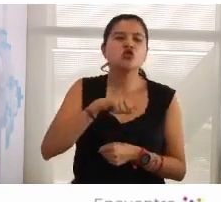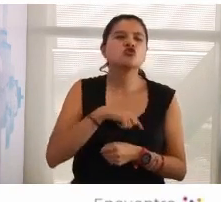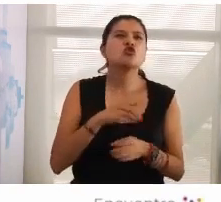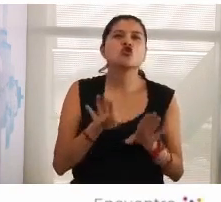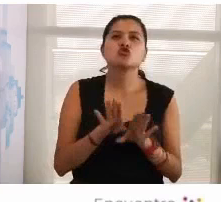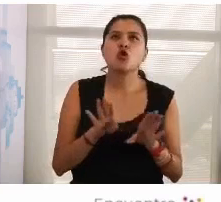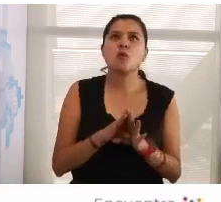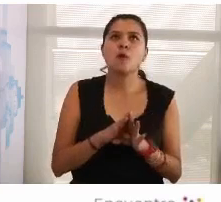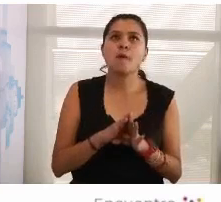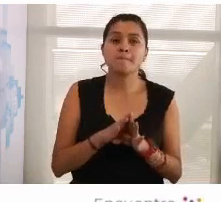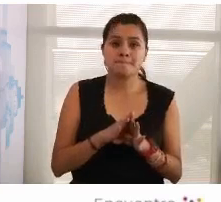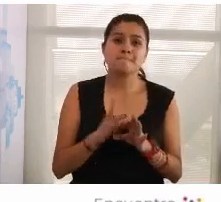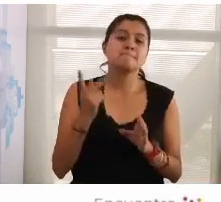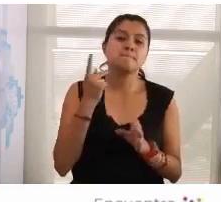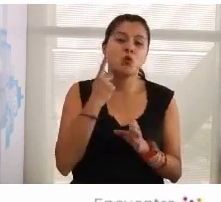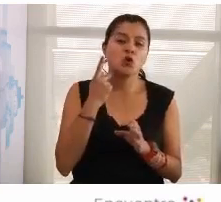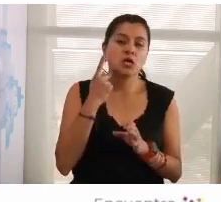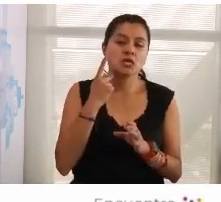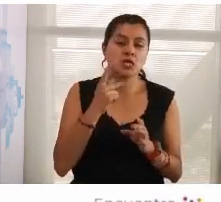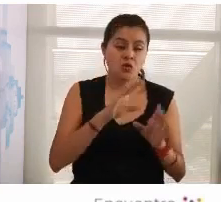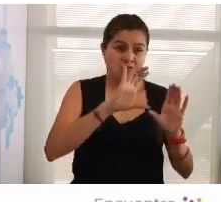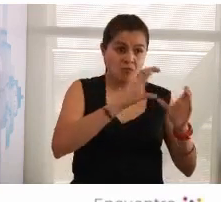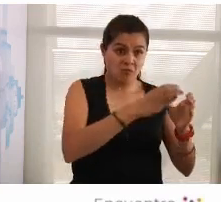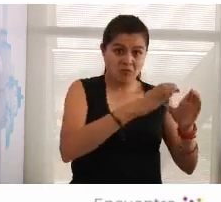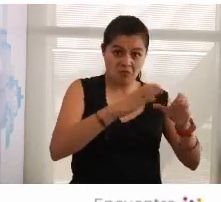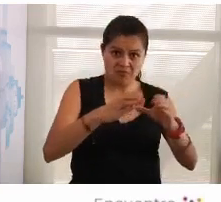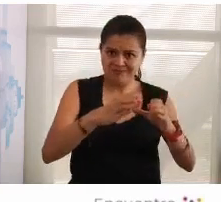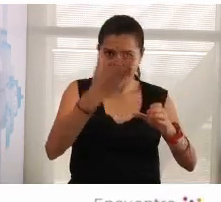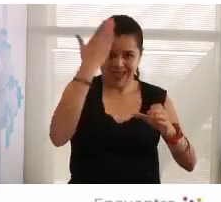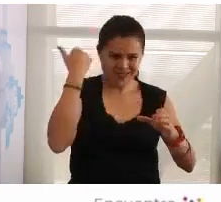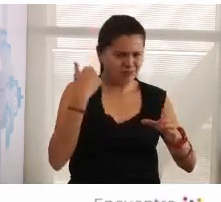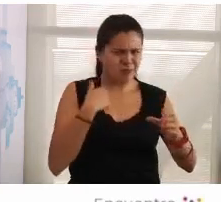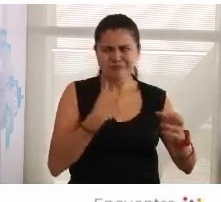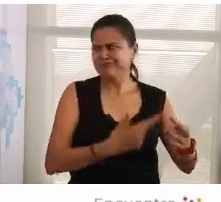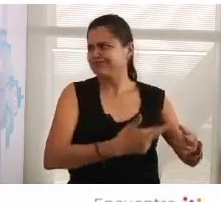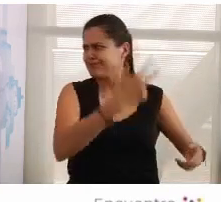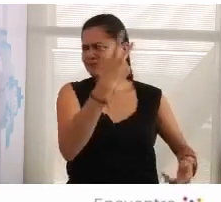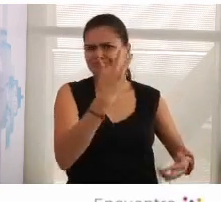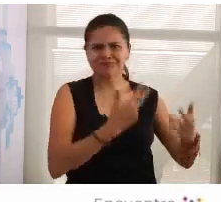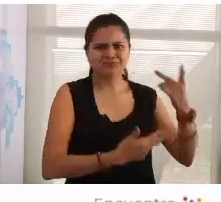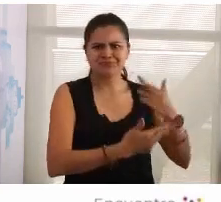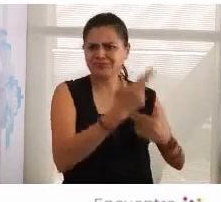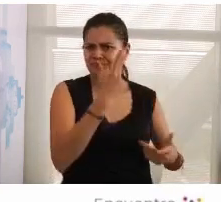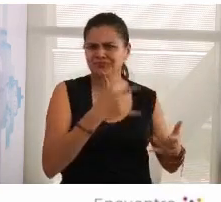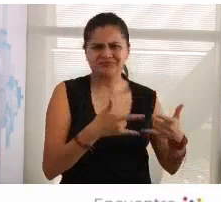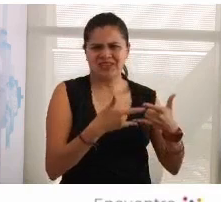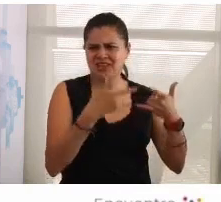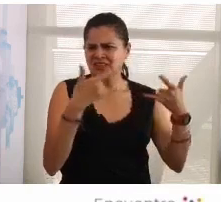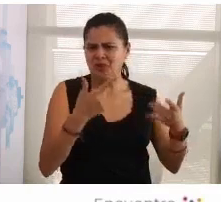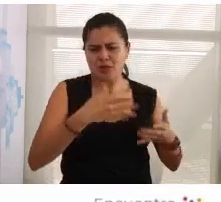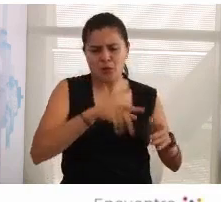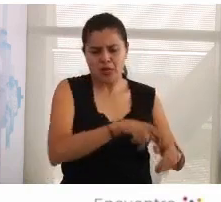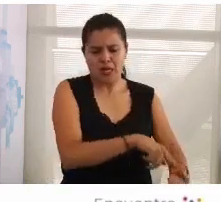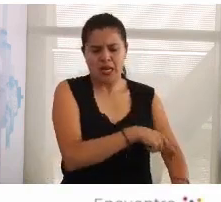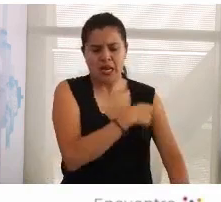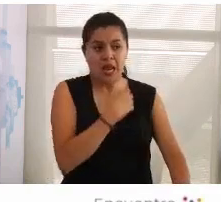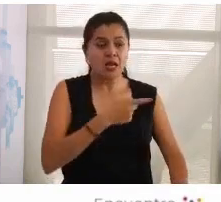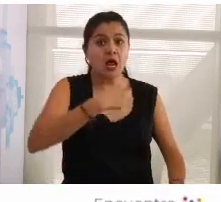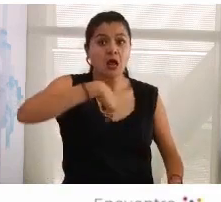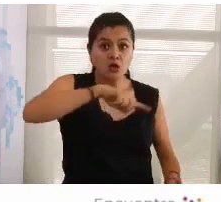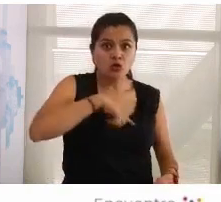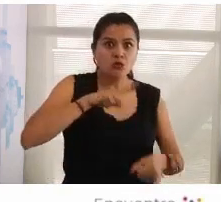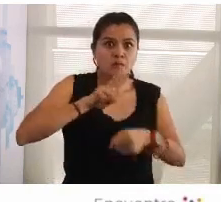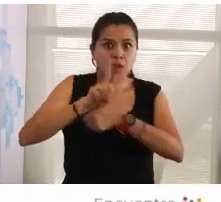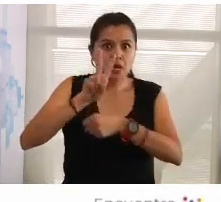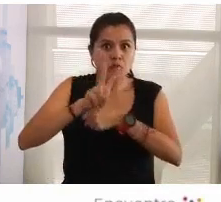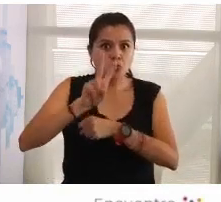los partidos políticos se anularon los destruyeron los dividieron es un caos la historia es muy larga incluso nosotros que vivimos entre Venezuela a